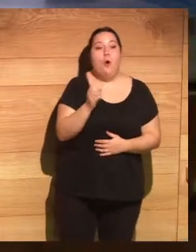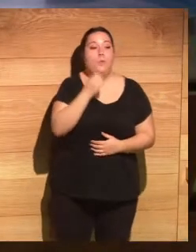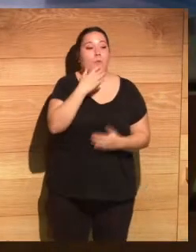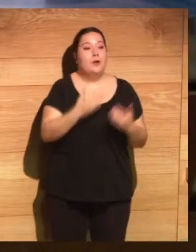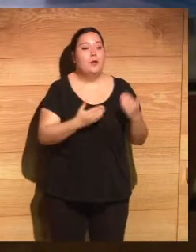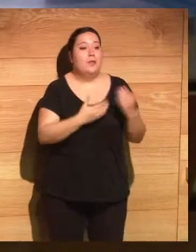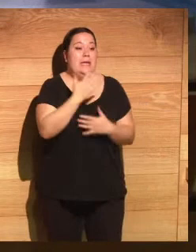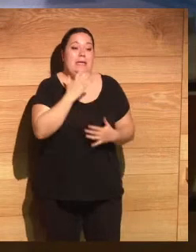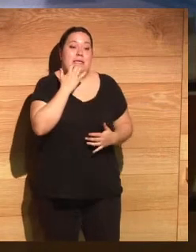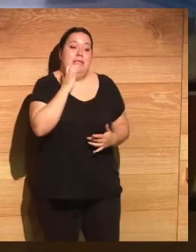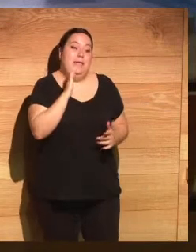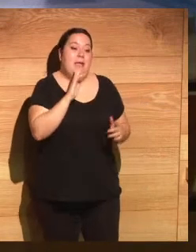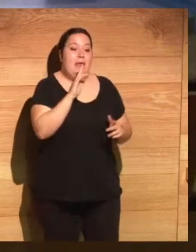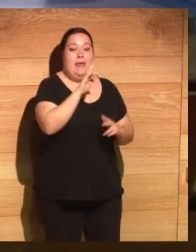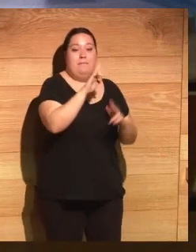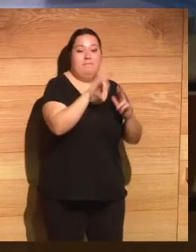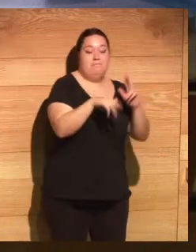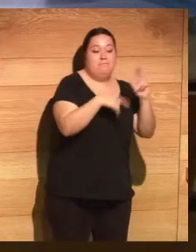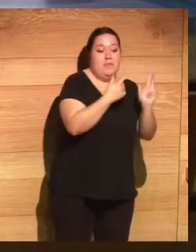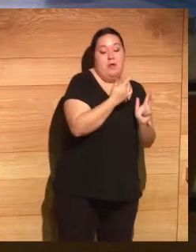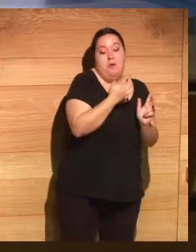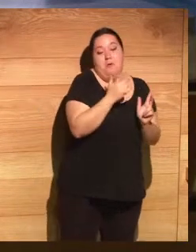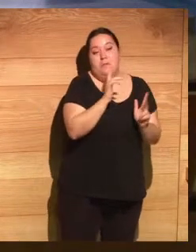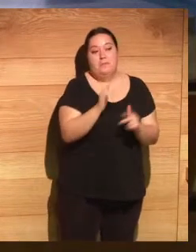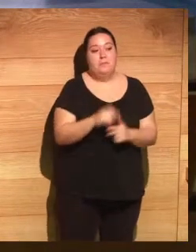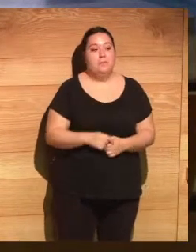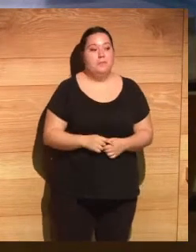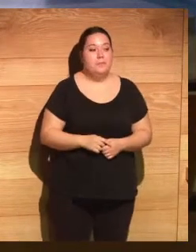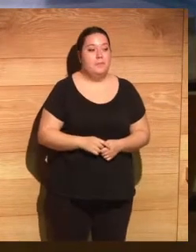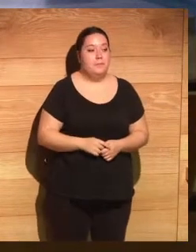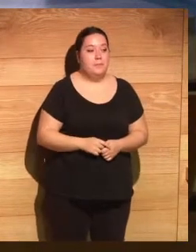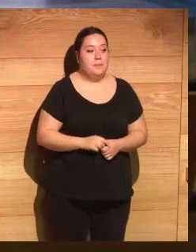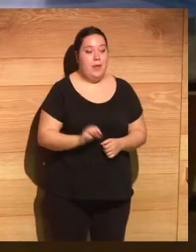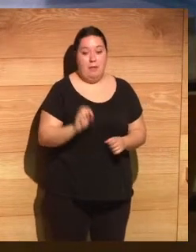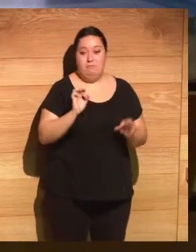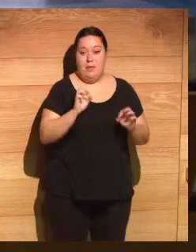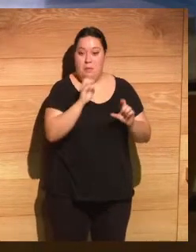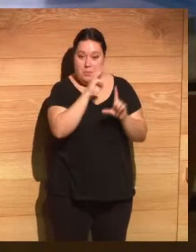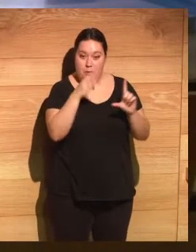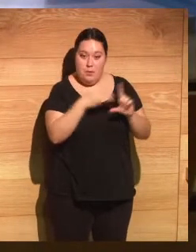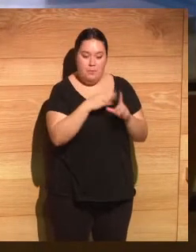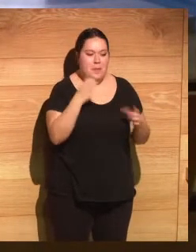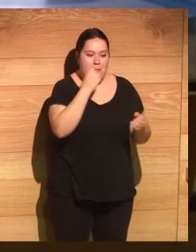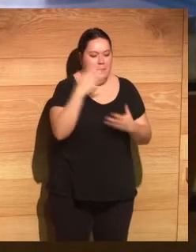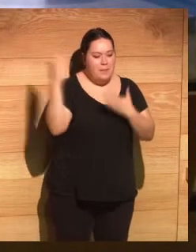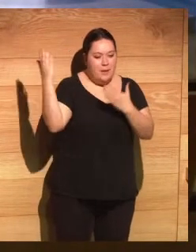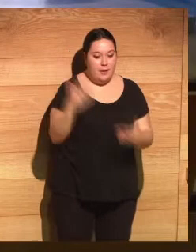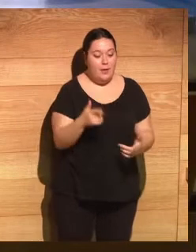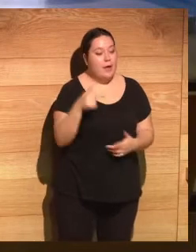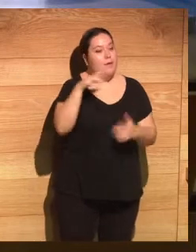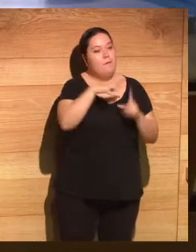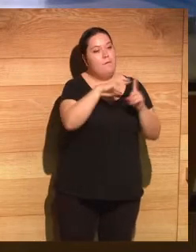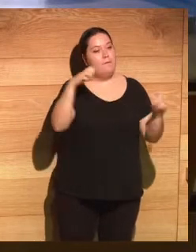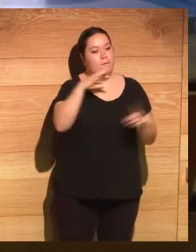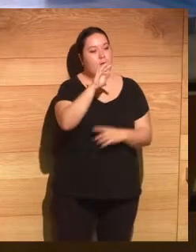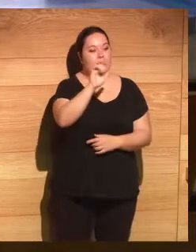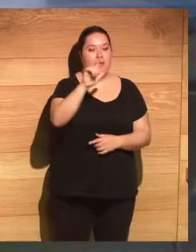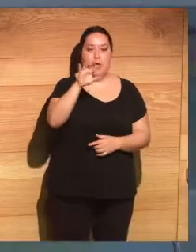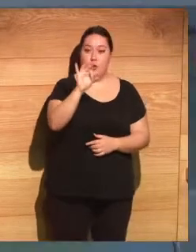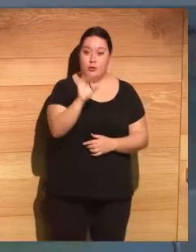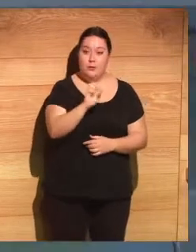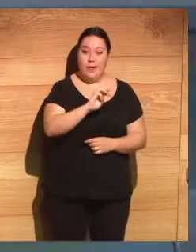en directo o en diferido en nuestra web. Bienvenidos a todos al foro Telos, al